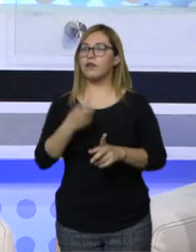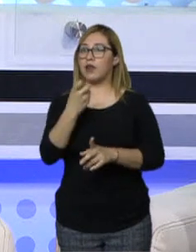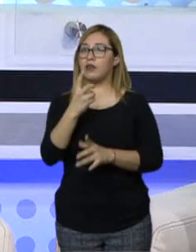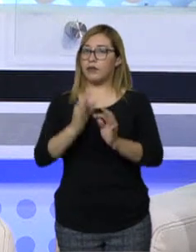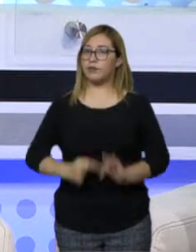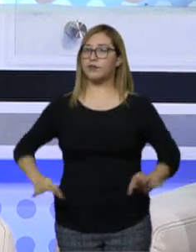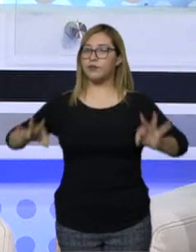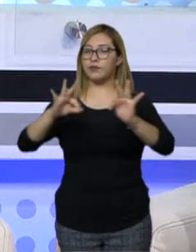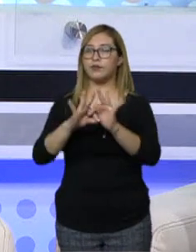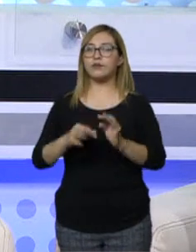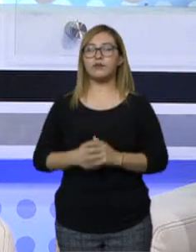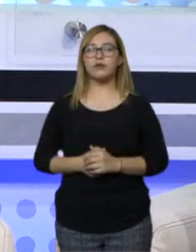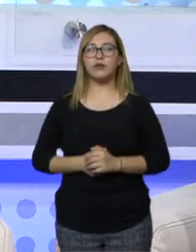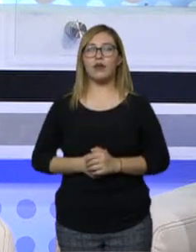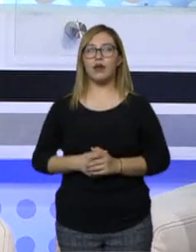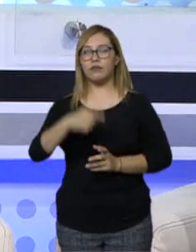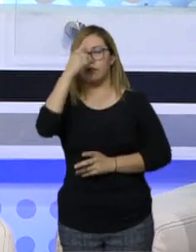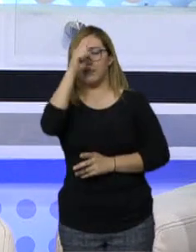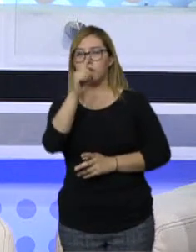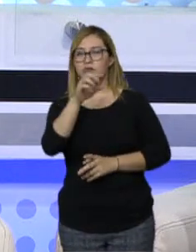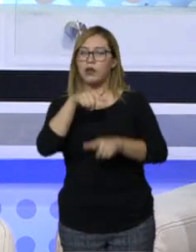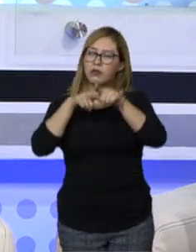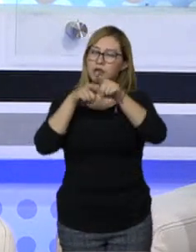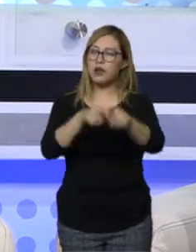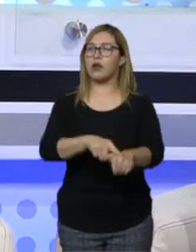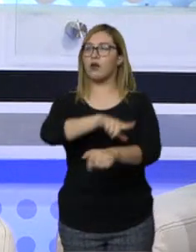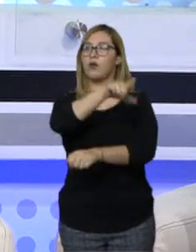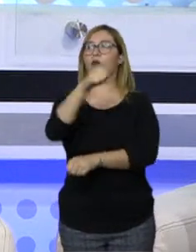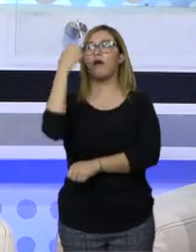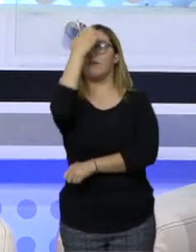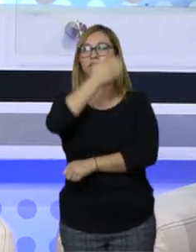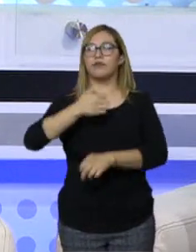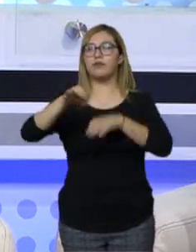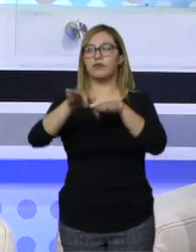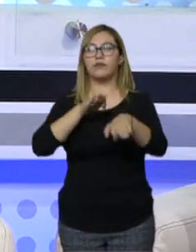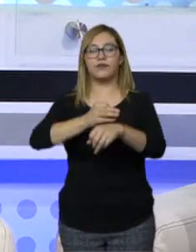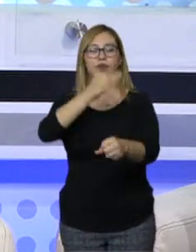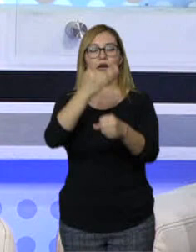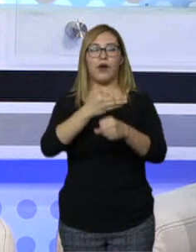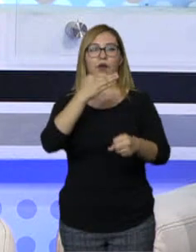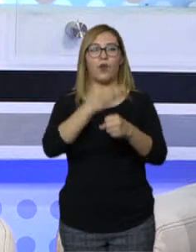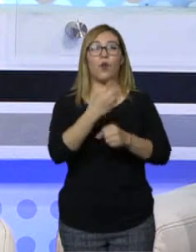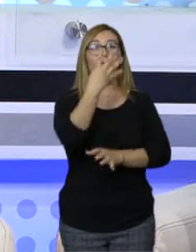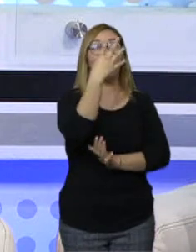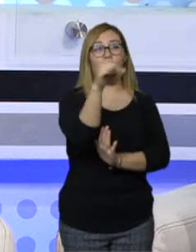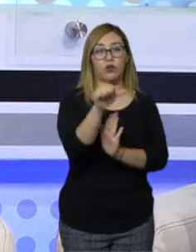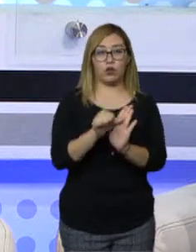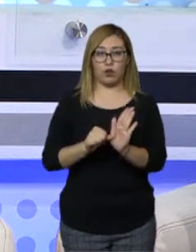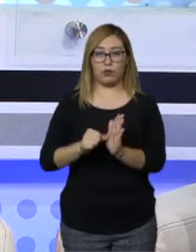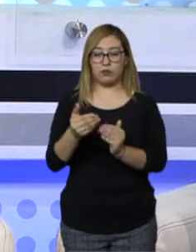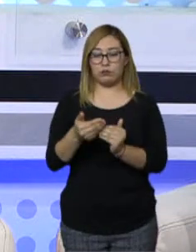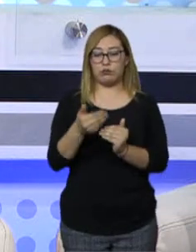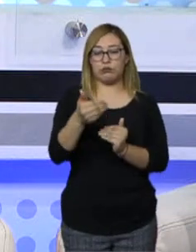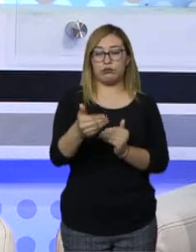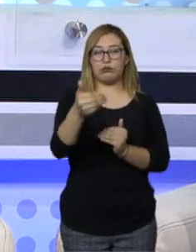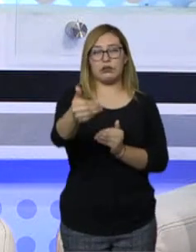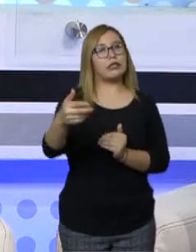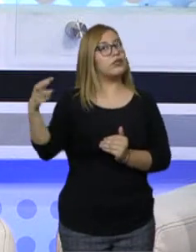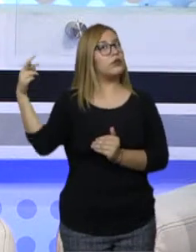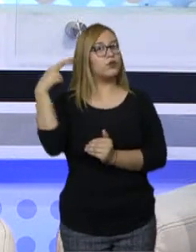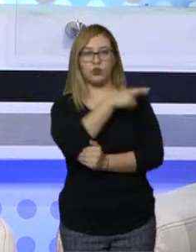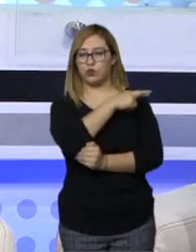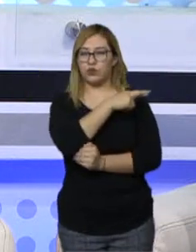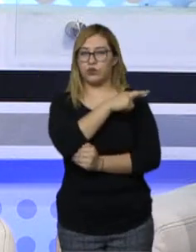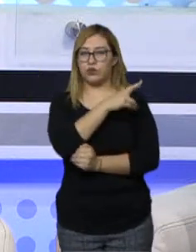clave, para no perder de vista lo que venga después, precisamente, de este momento de cuatro meses, que será prácticamente fugaz, pero